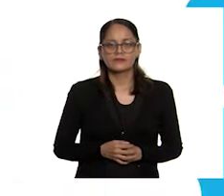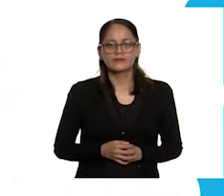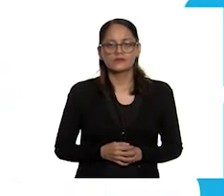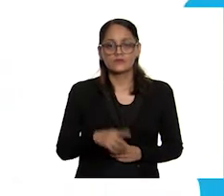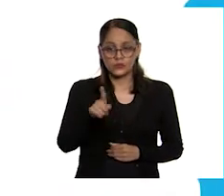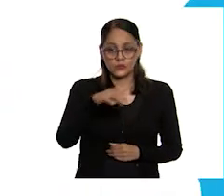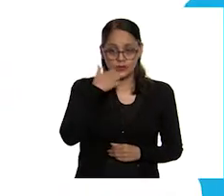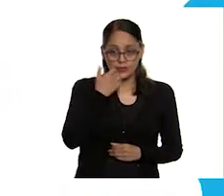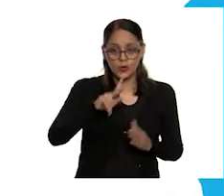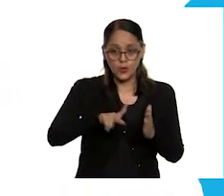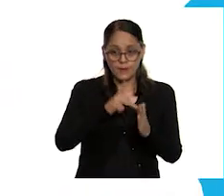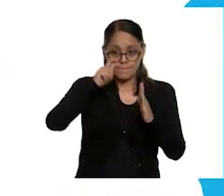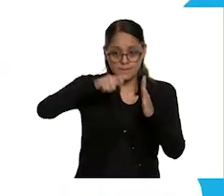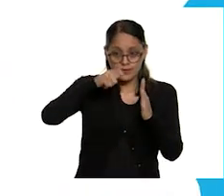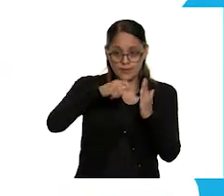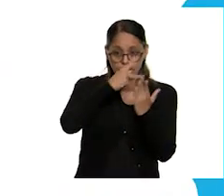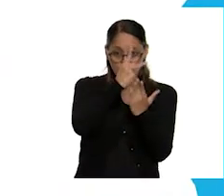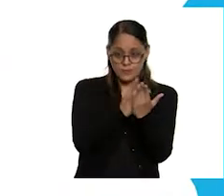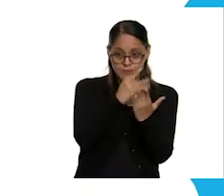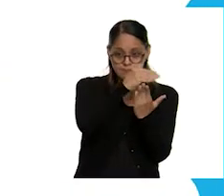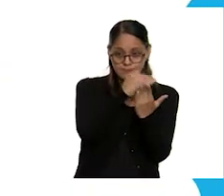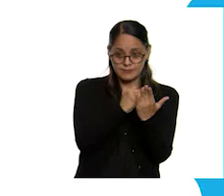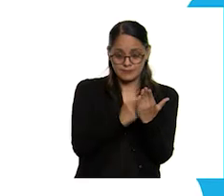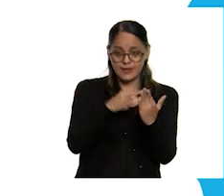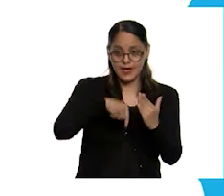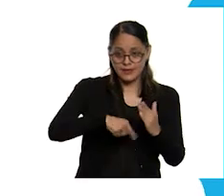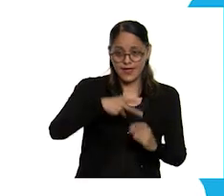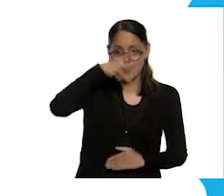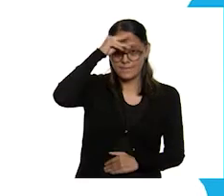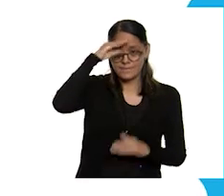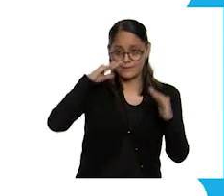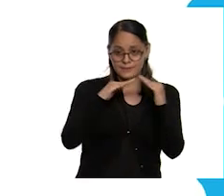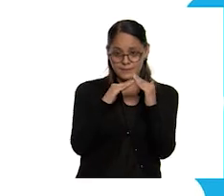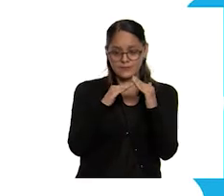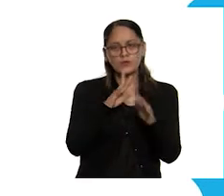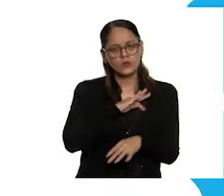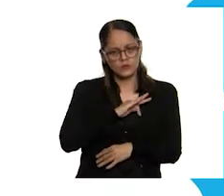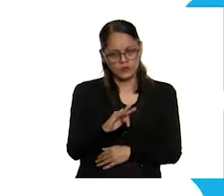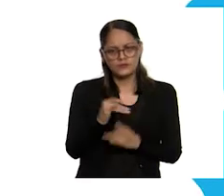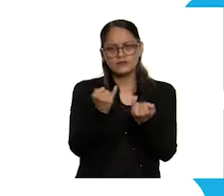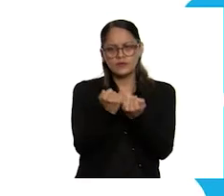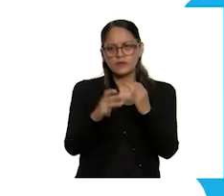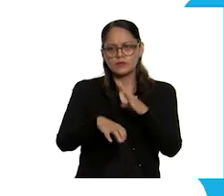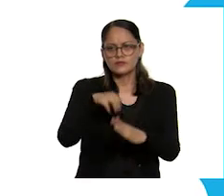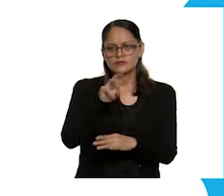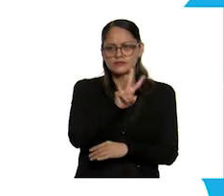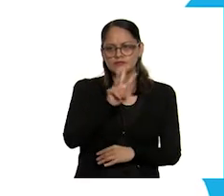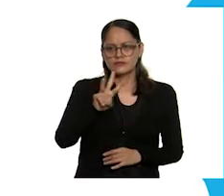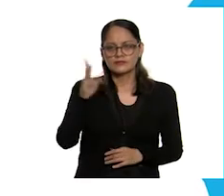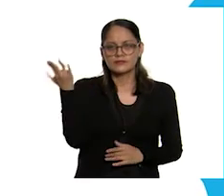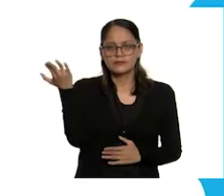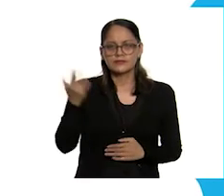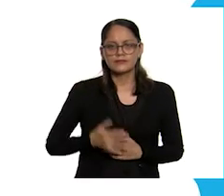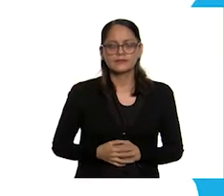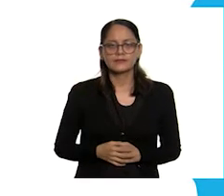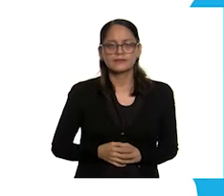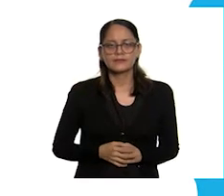Si quieres volver a ver los programas de Aprende en Casa 3, los puedes encontrar en la siguiente liga.